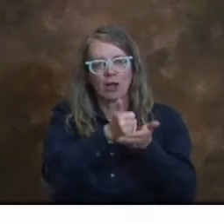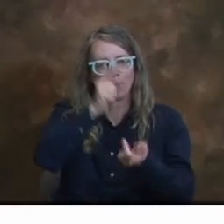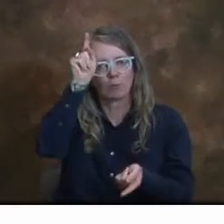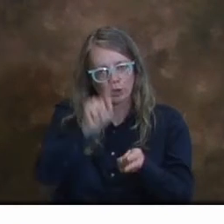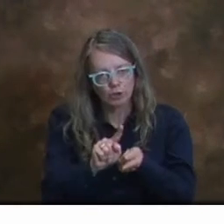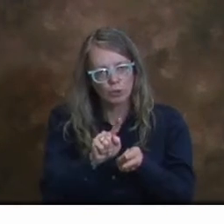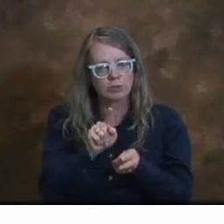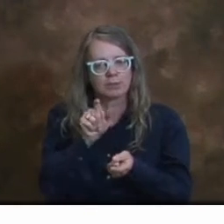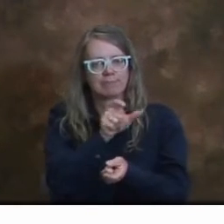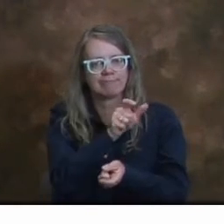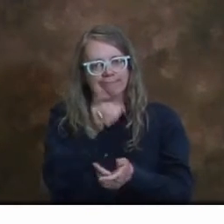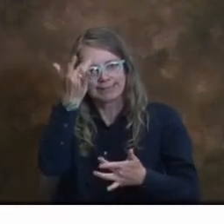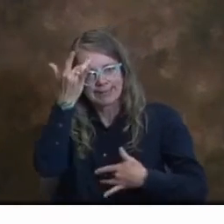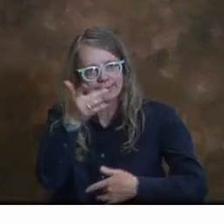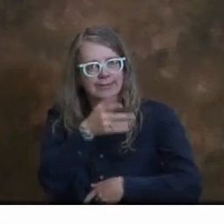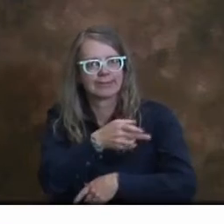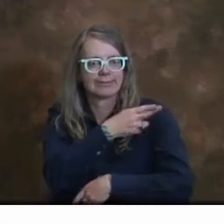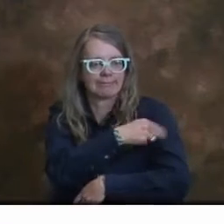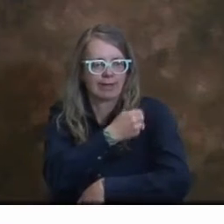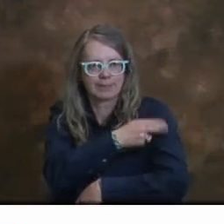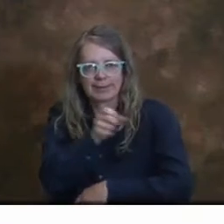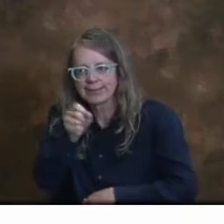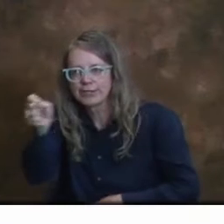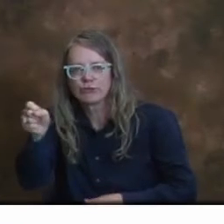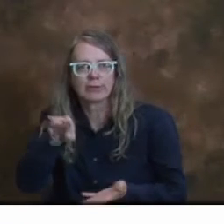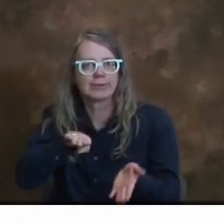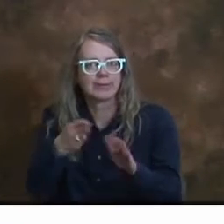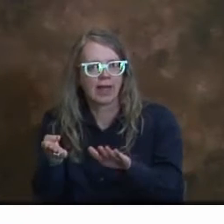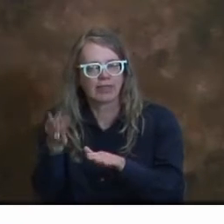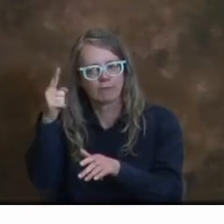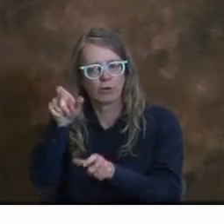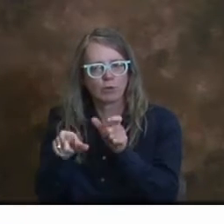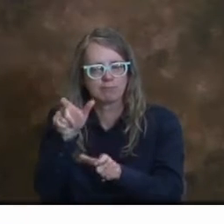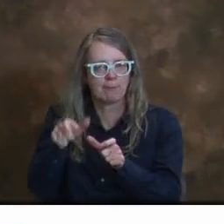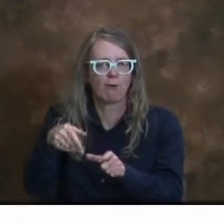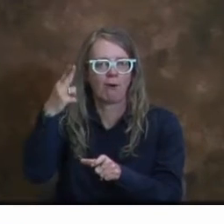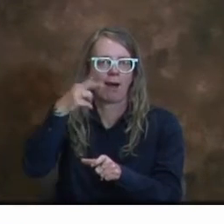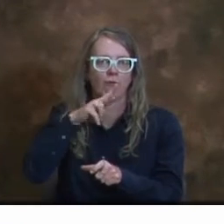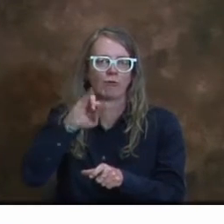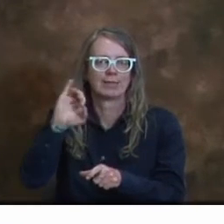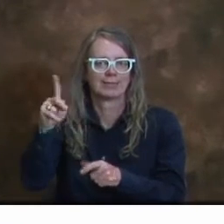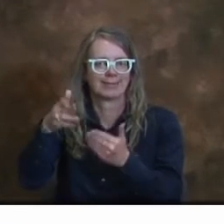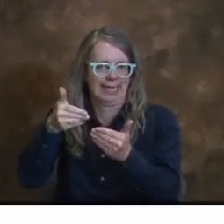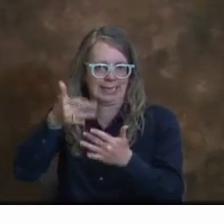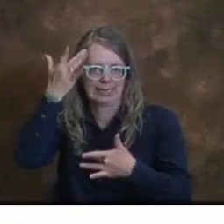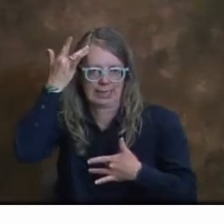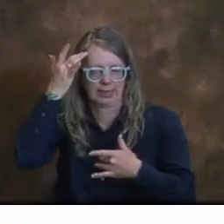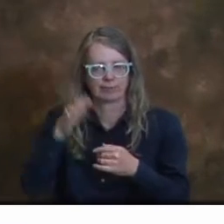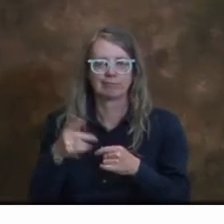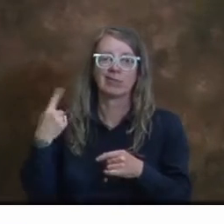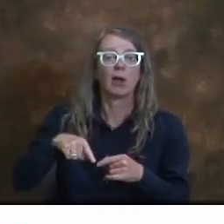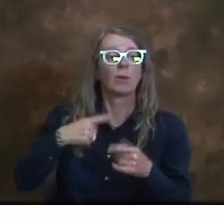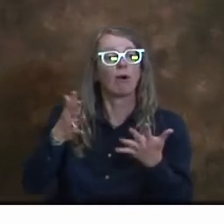fallecimientos, sobre todo en personas de alto riesgo. Como anticipamos, la pandemia